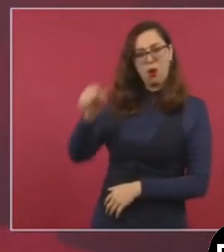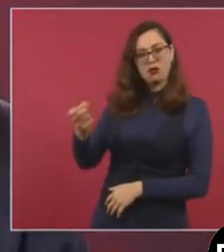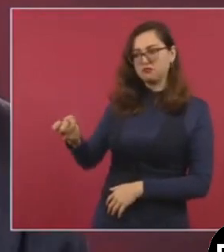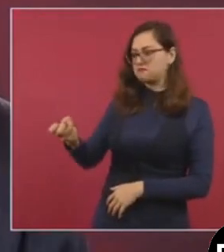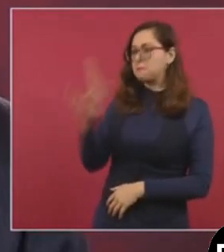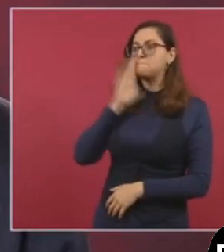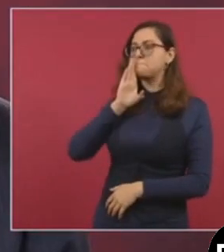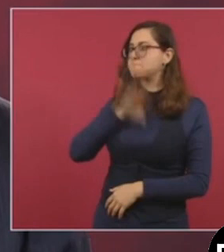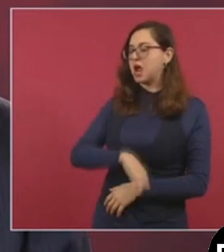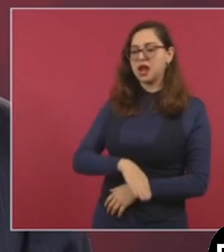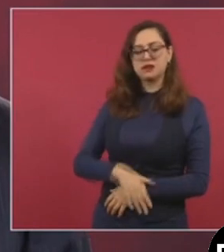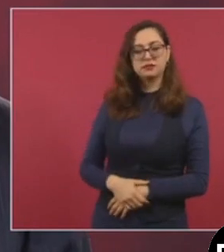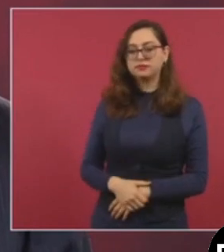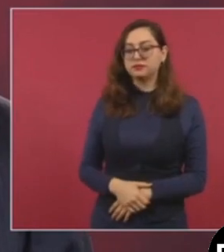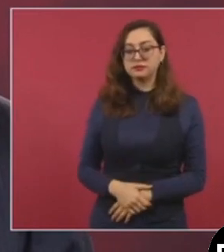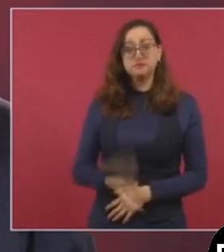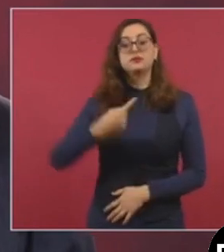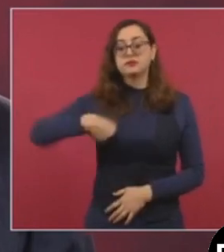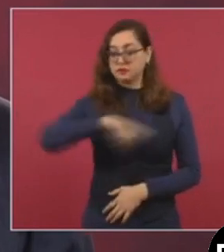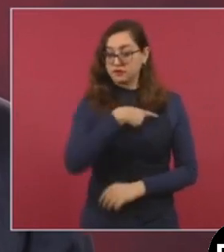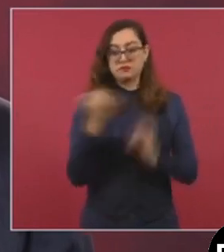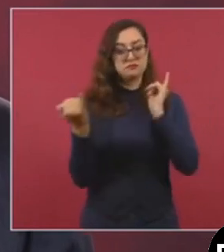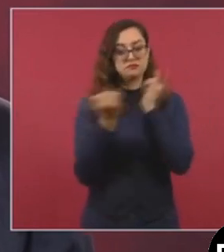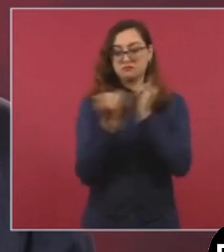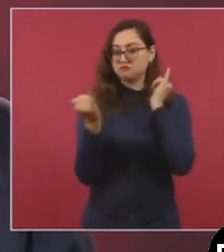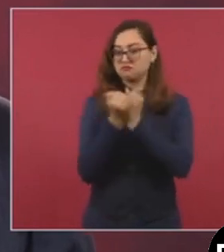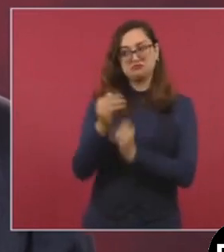actos de represión, como lo hacemos también nosotros.